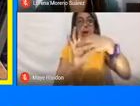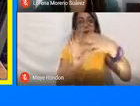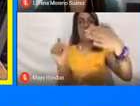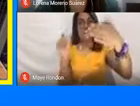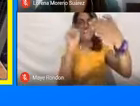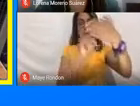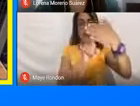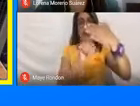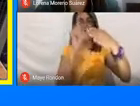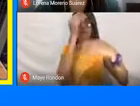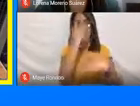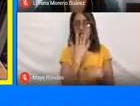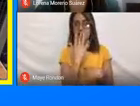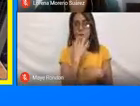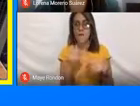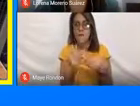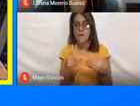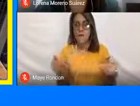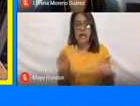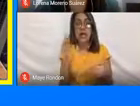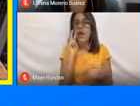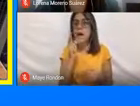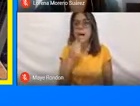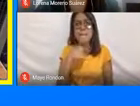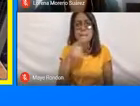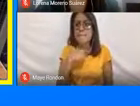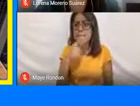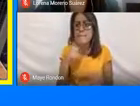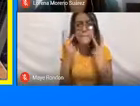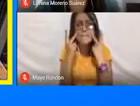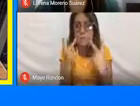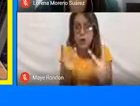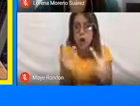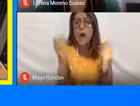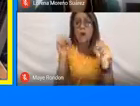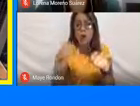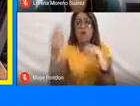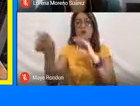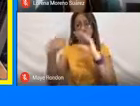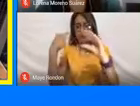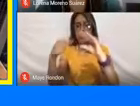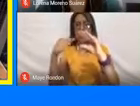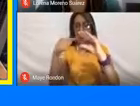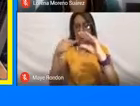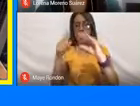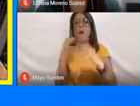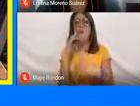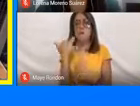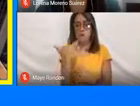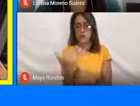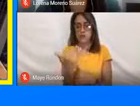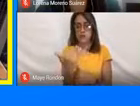la parte de abajo. Quienes no visualicen el enlace lo pueden solicitar a través del correo electrónico.